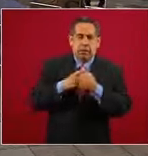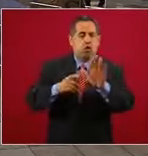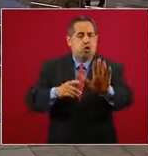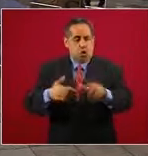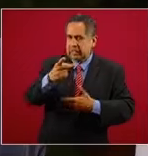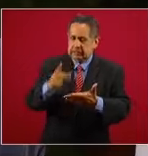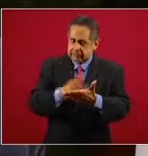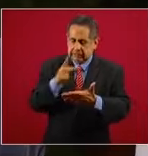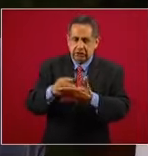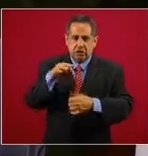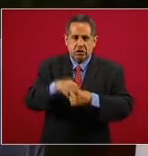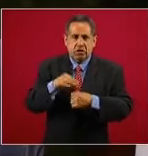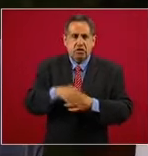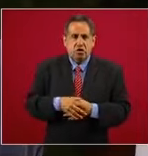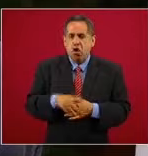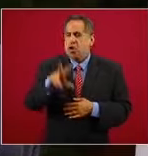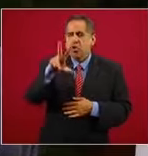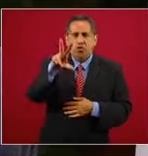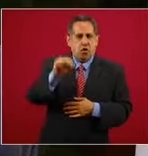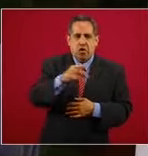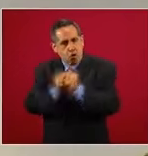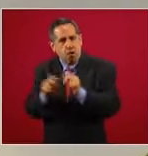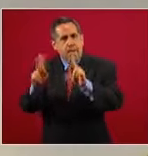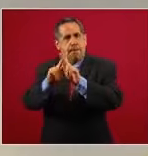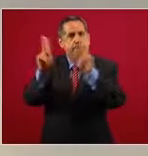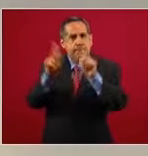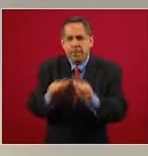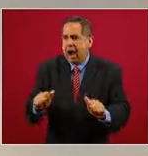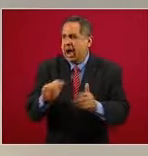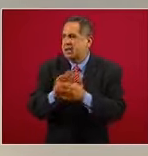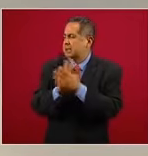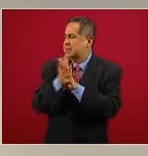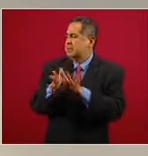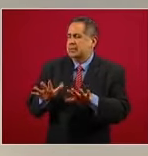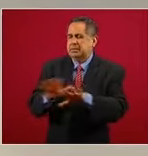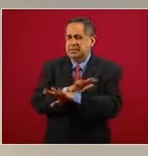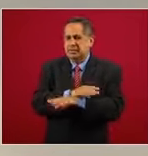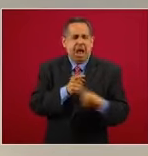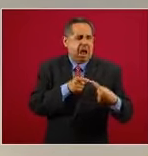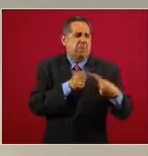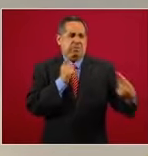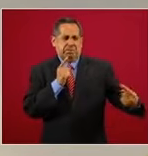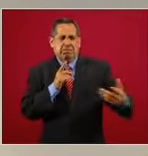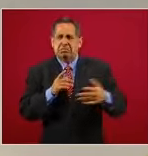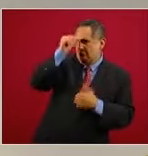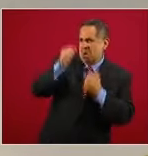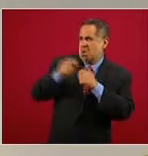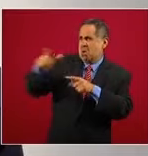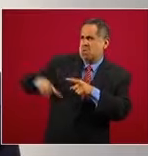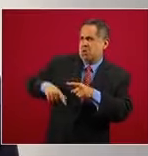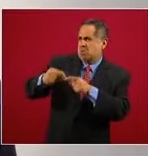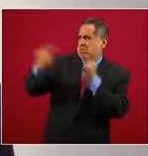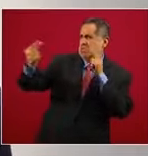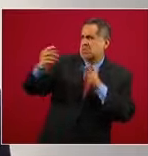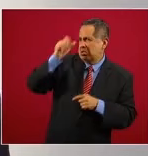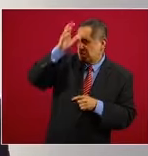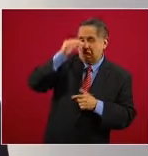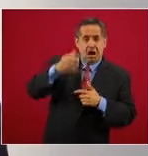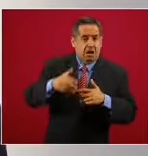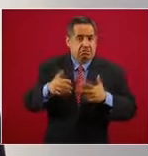votaría por no someterlos a proceso. Hay oposición al gobierno como